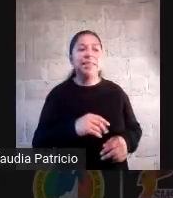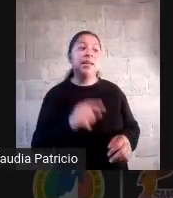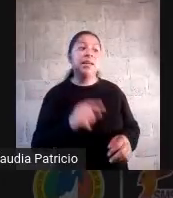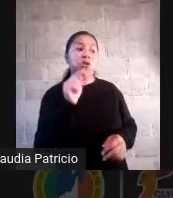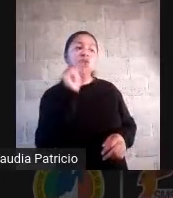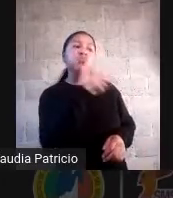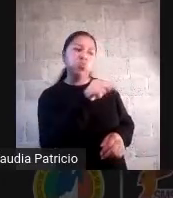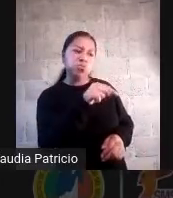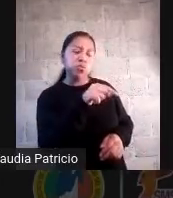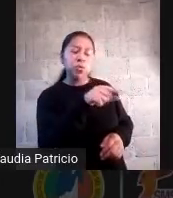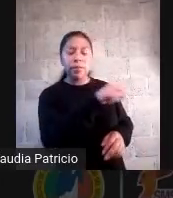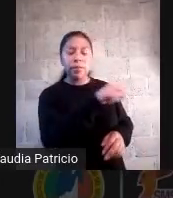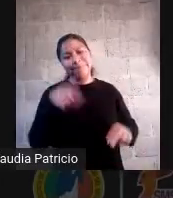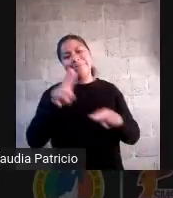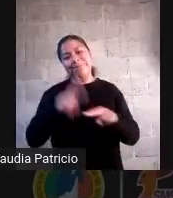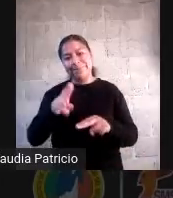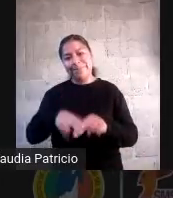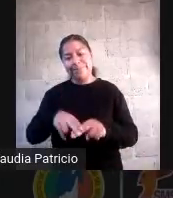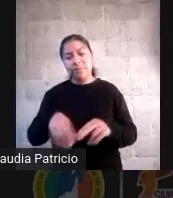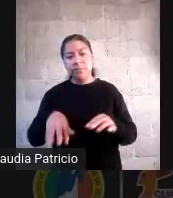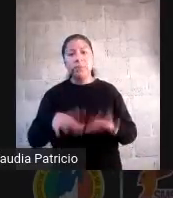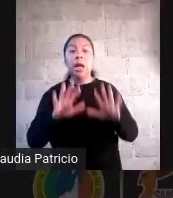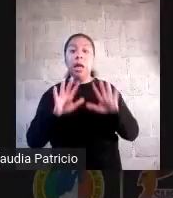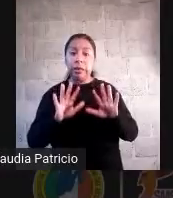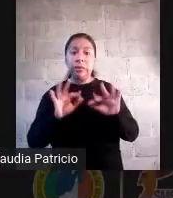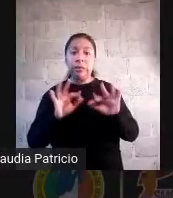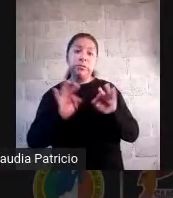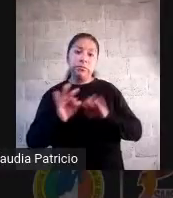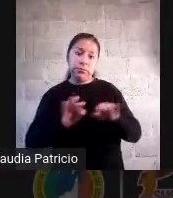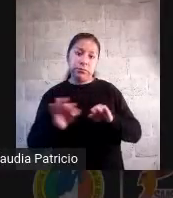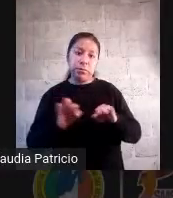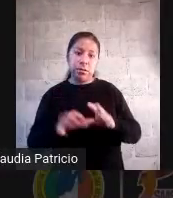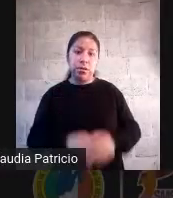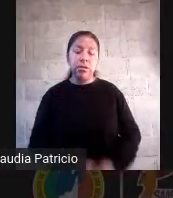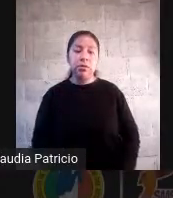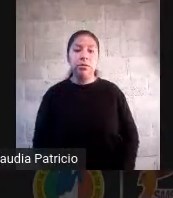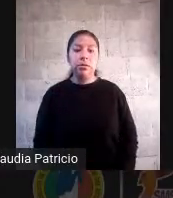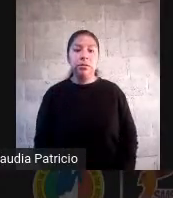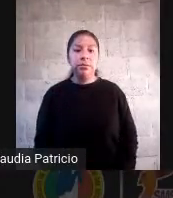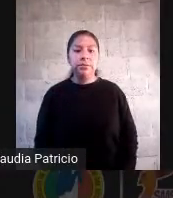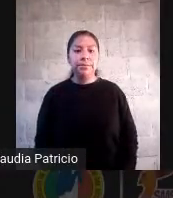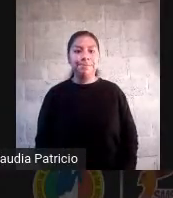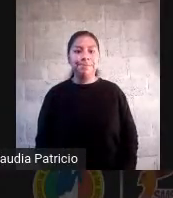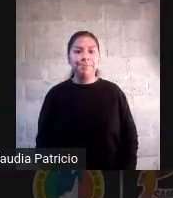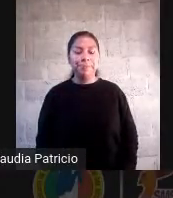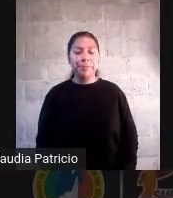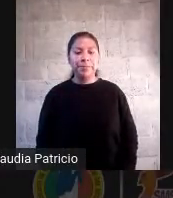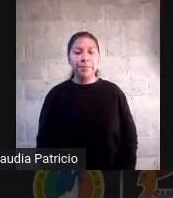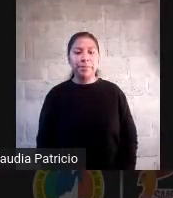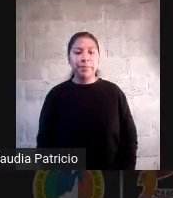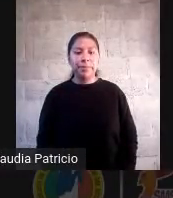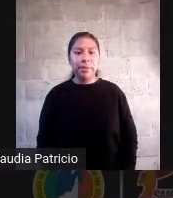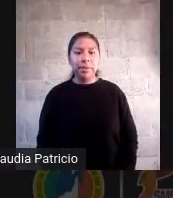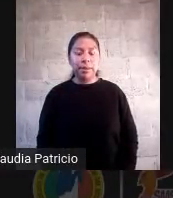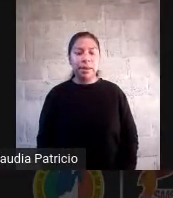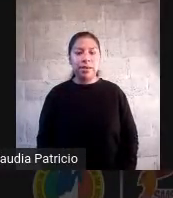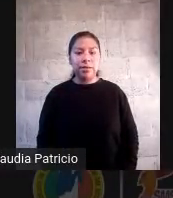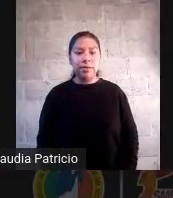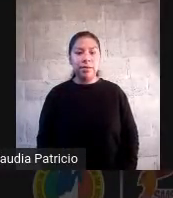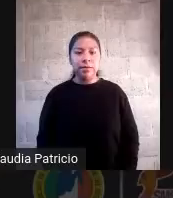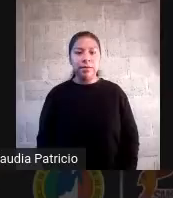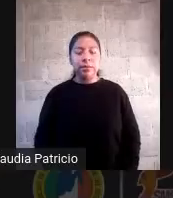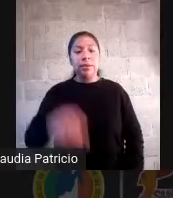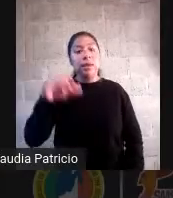a sentar bueno pues el estudio basado en fenómenos o en la estrategia didáctica